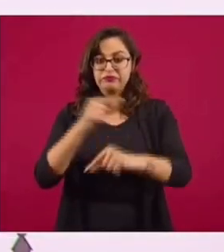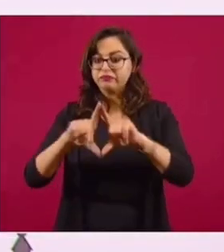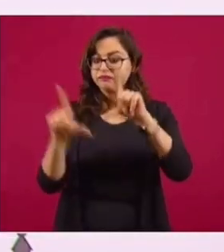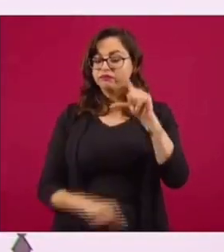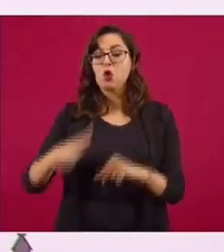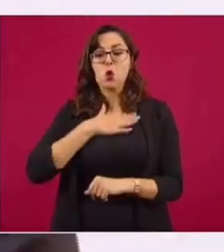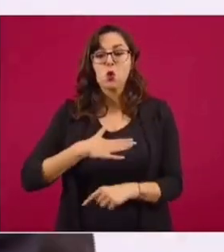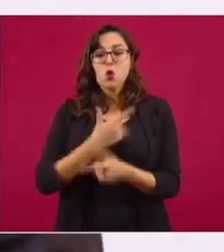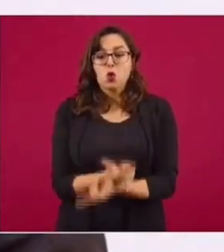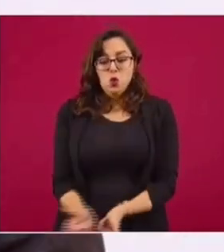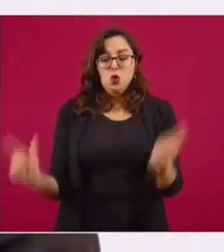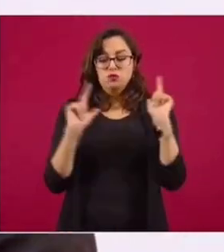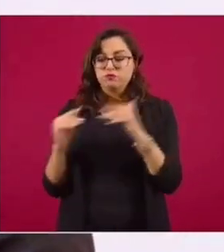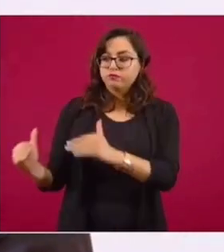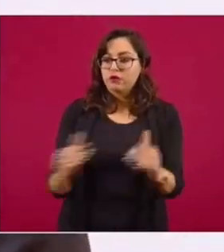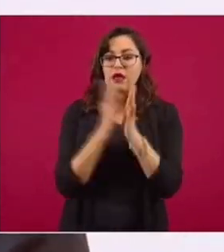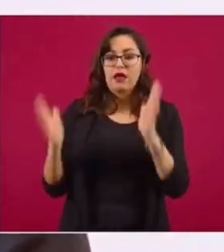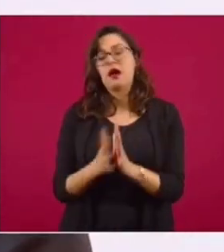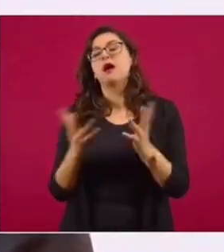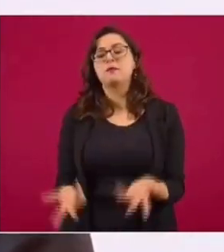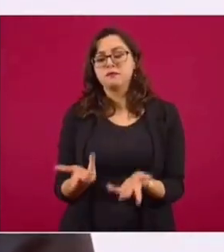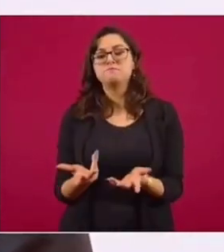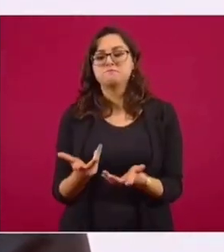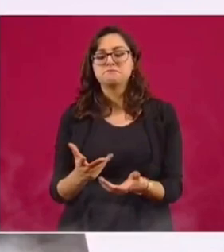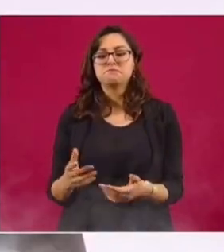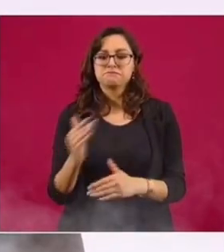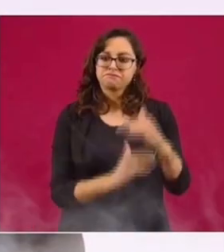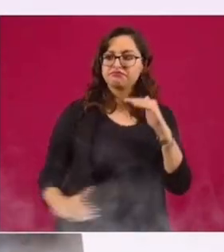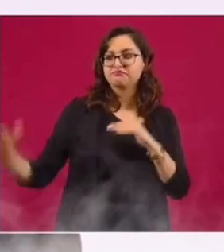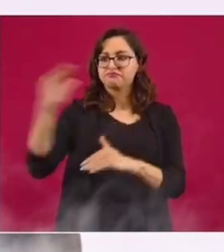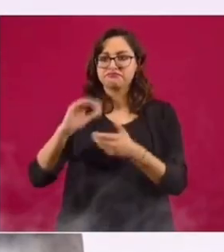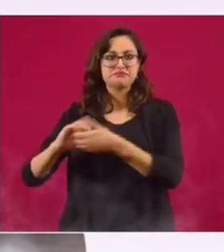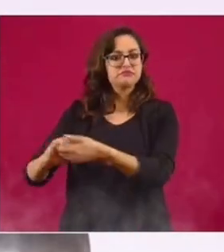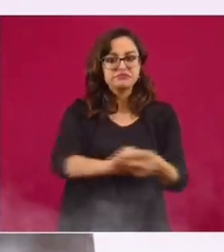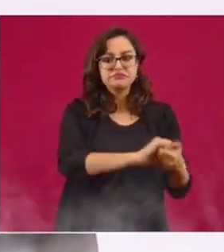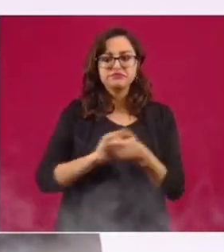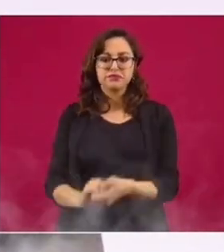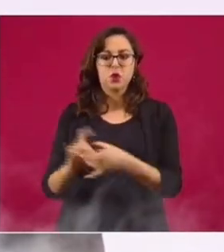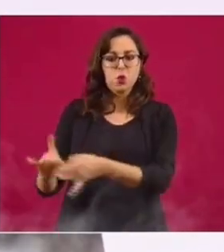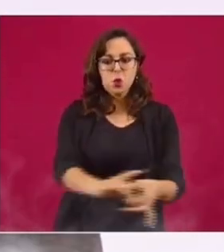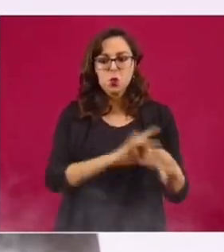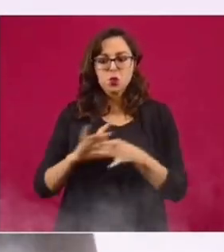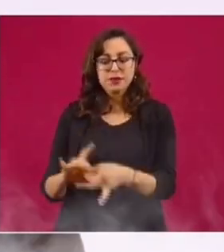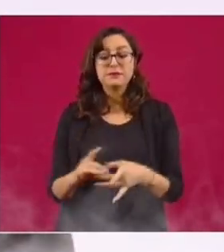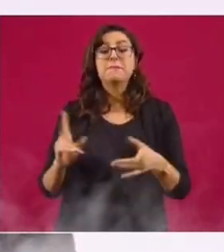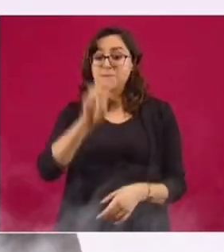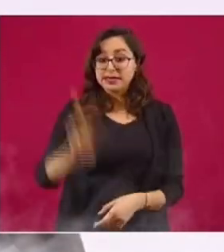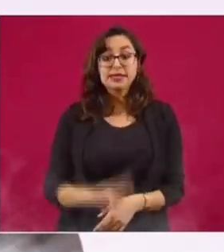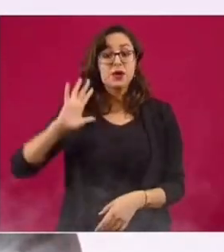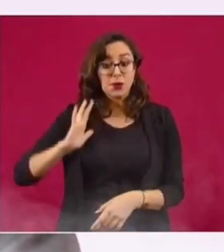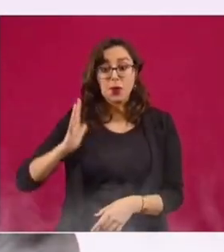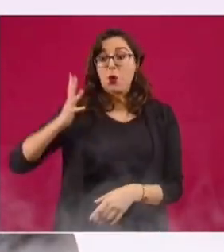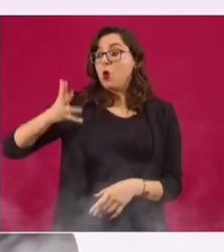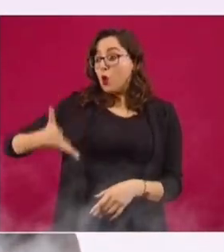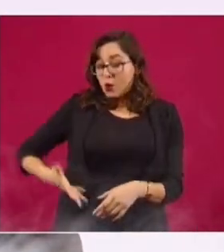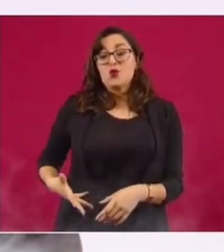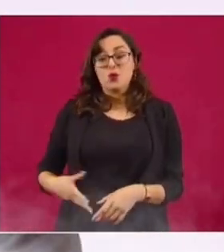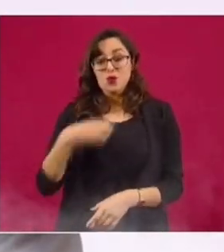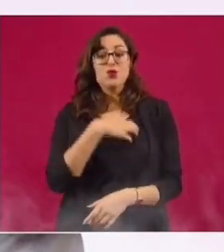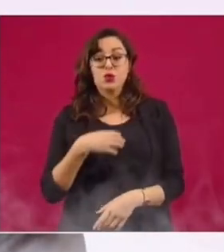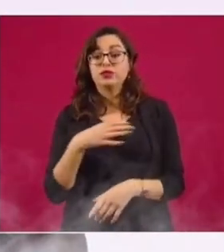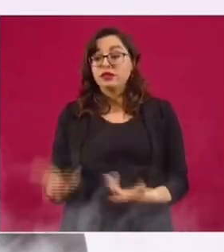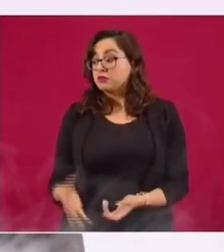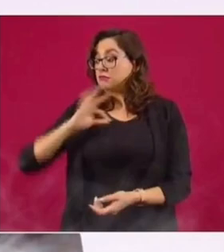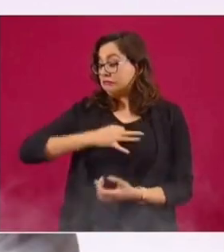libre, democrática, soberana y fraterna. Es un timbre de orgullo el que, a pesar de la crisis sanitaria y económica que provocó la pandemia